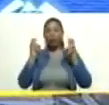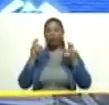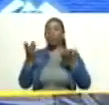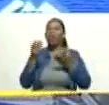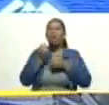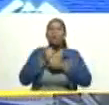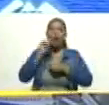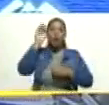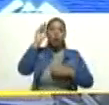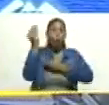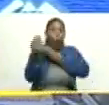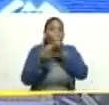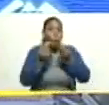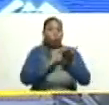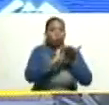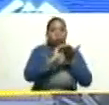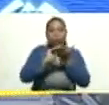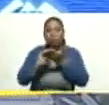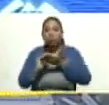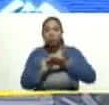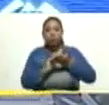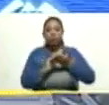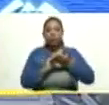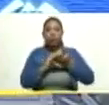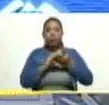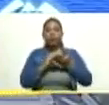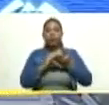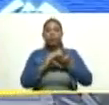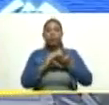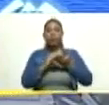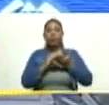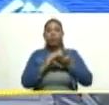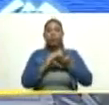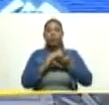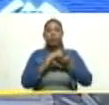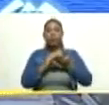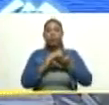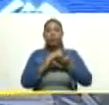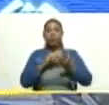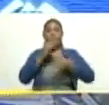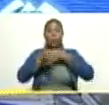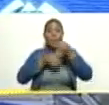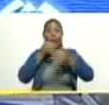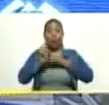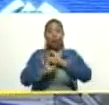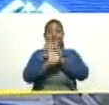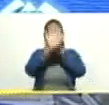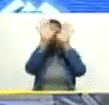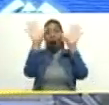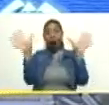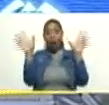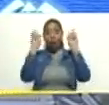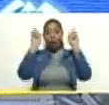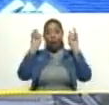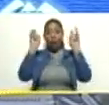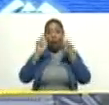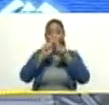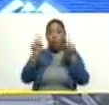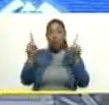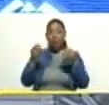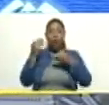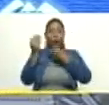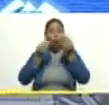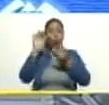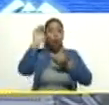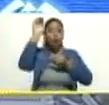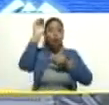esta temporada de lluvia, muy importante, cómo ha entrado la temporada de lluvia. Qué se espera